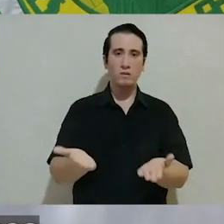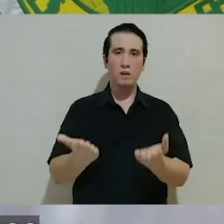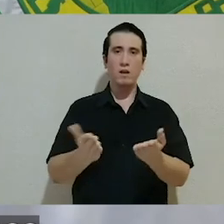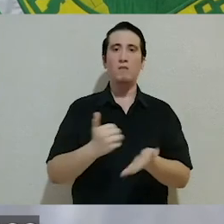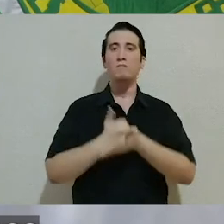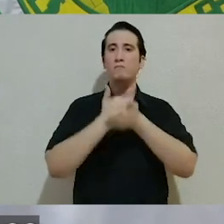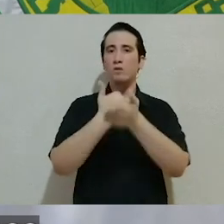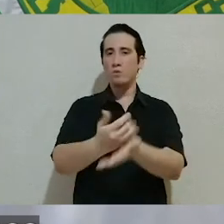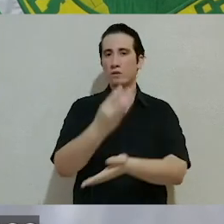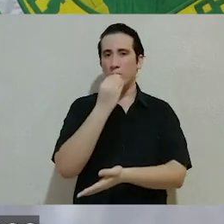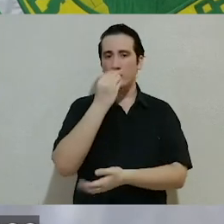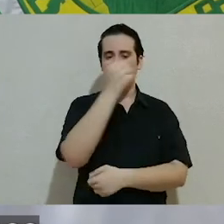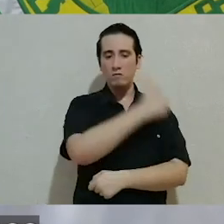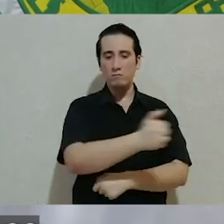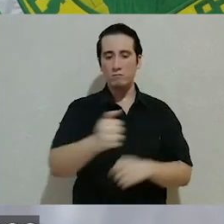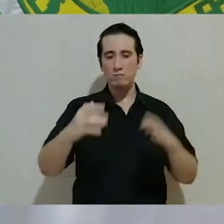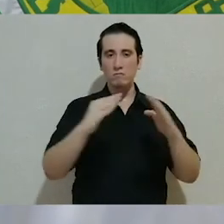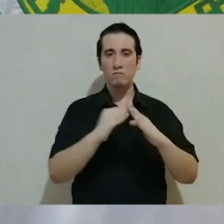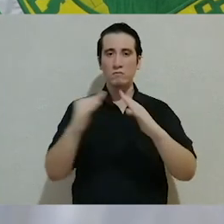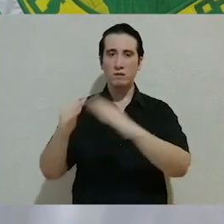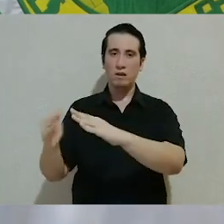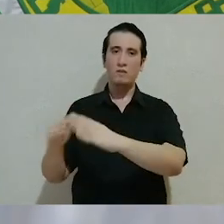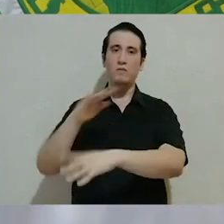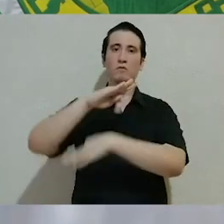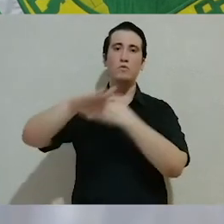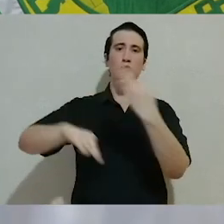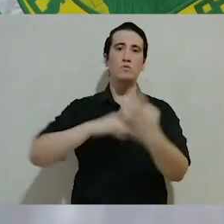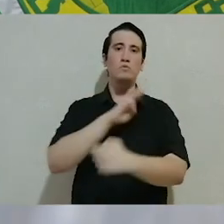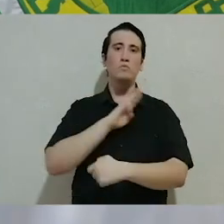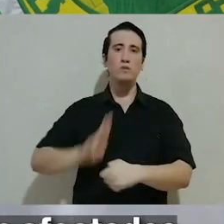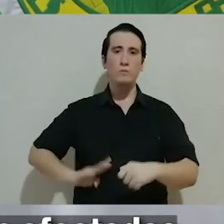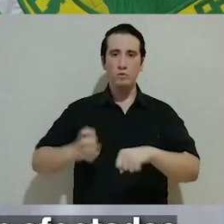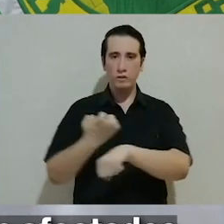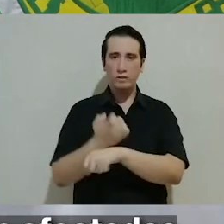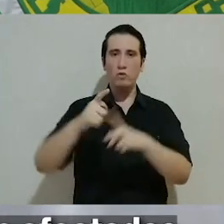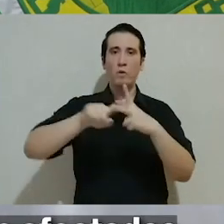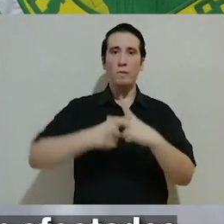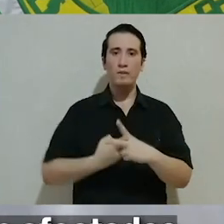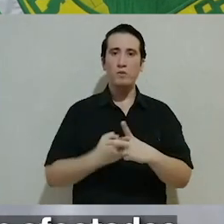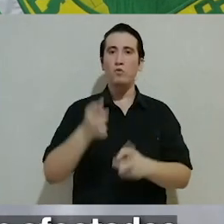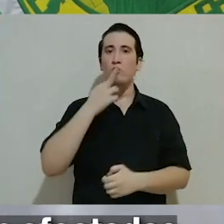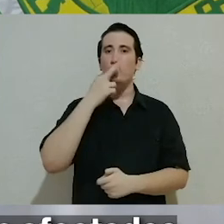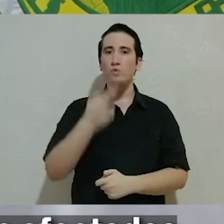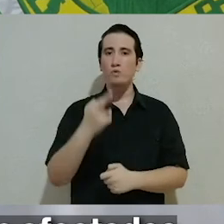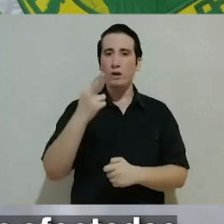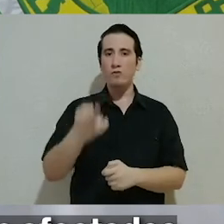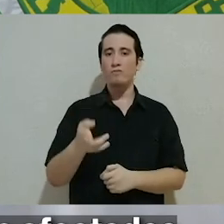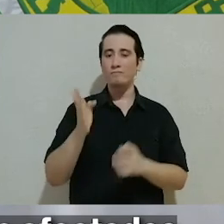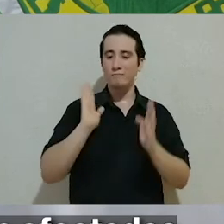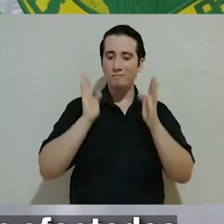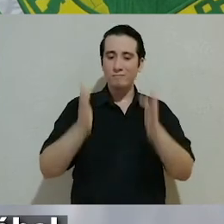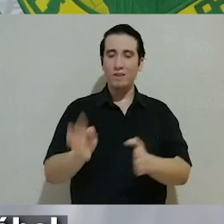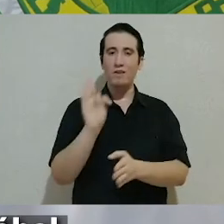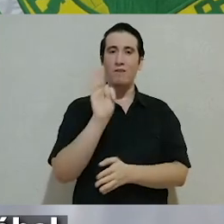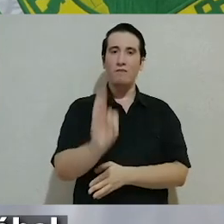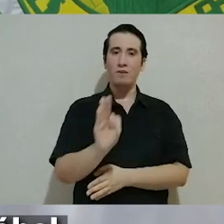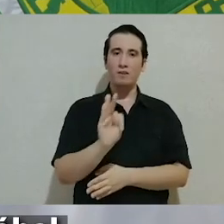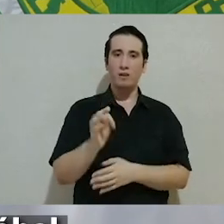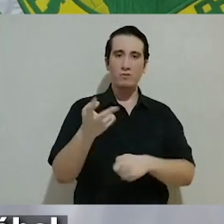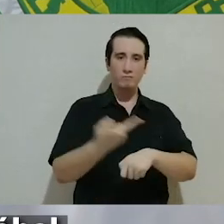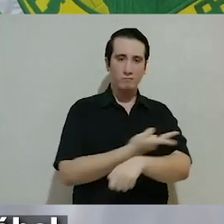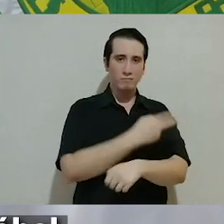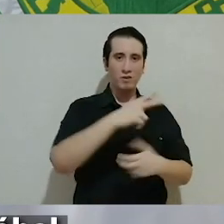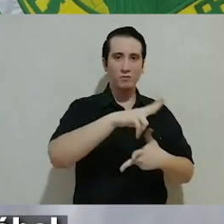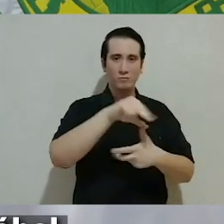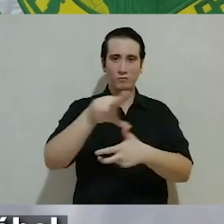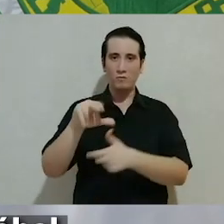más de las ayudas alimentarias casa por casa en todos los municipios del Estado, empezando por los que resultaron directamente afectados por el paso